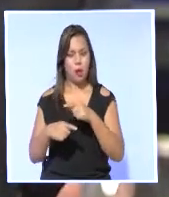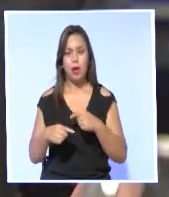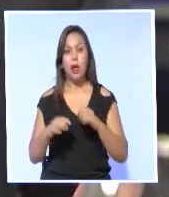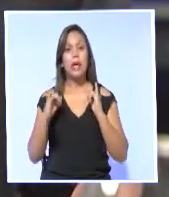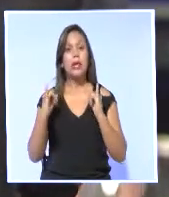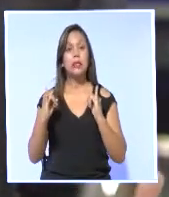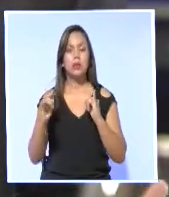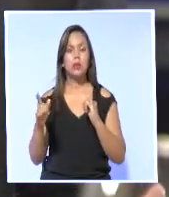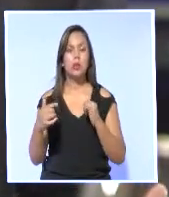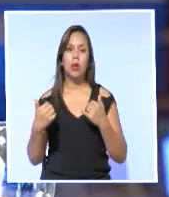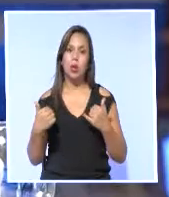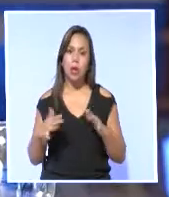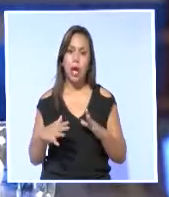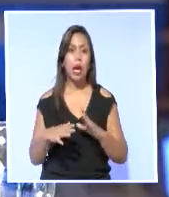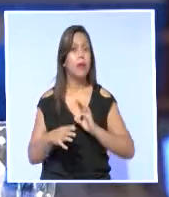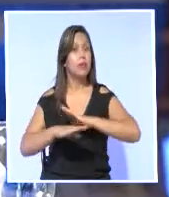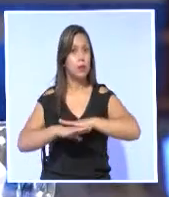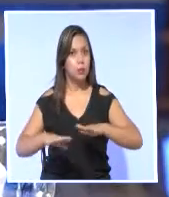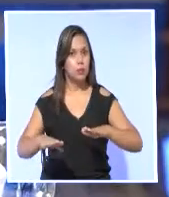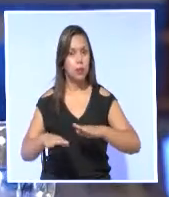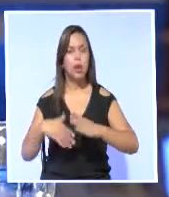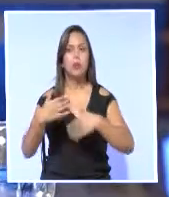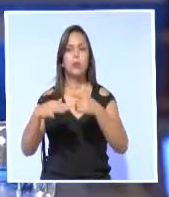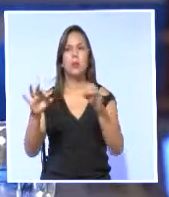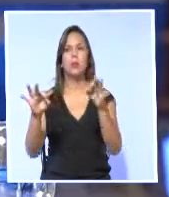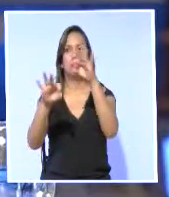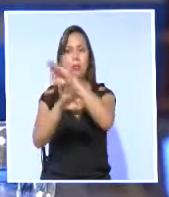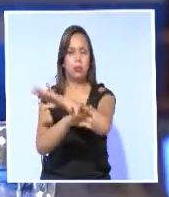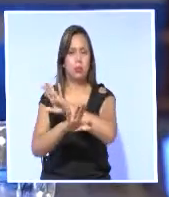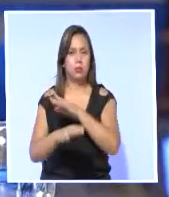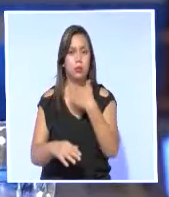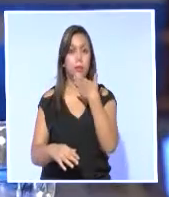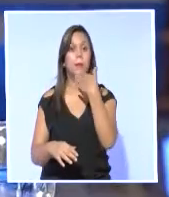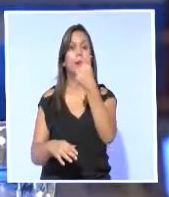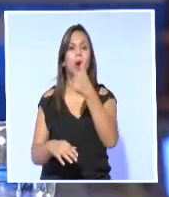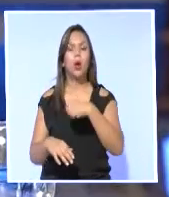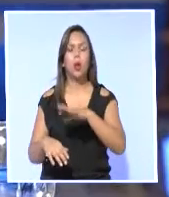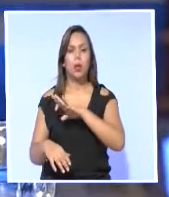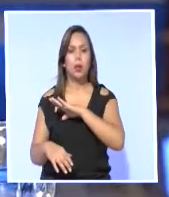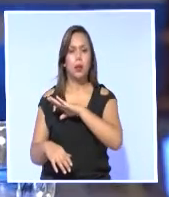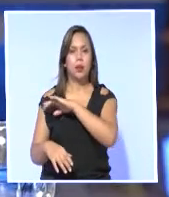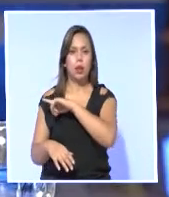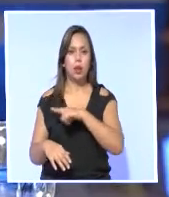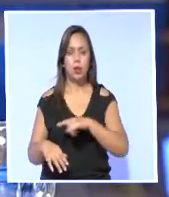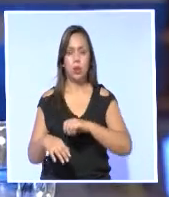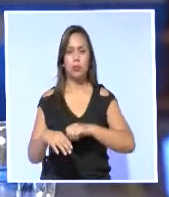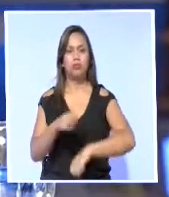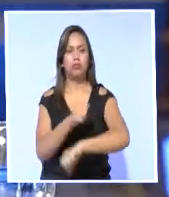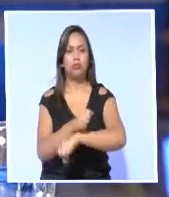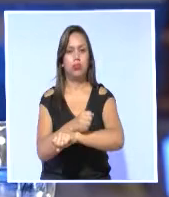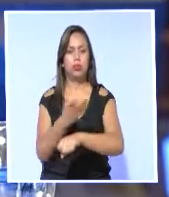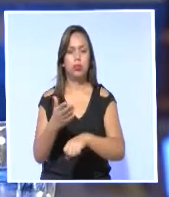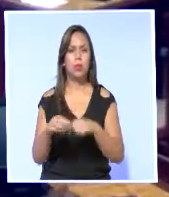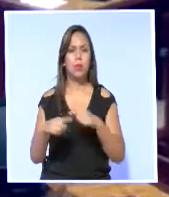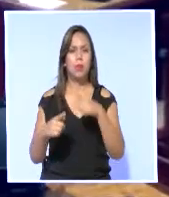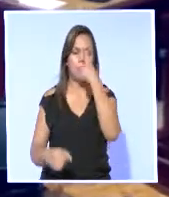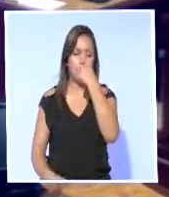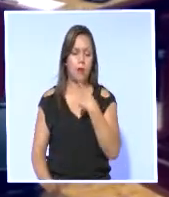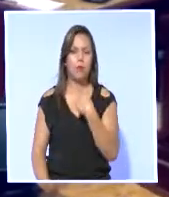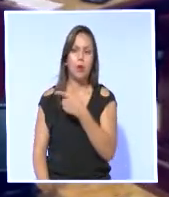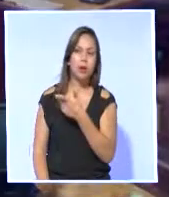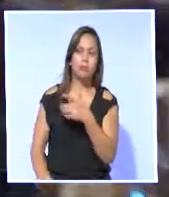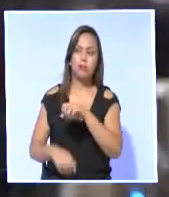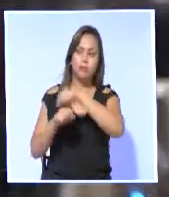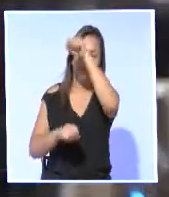tomar los correctivos necesarios. ¿Qué ha pasado ahora? Se ha elegido al mejor técnico del fútbol ecuatoriano, pero no se ha visto el perfil. El